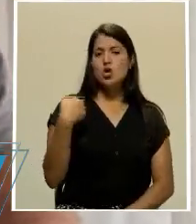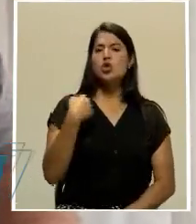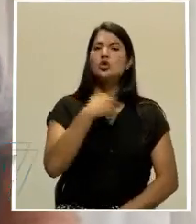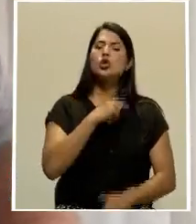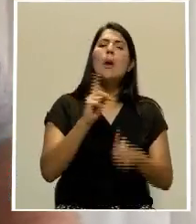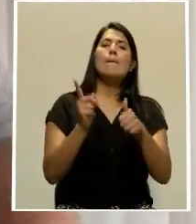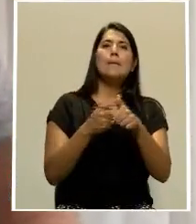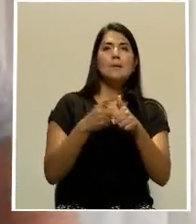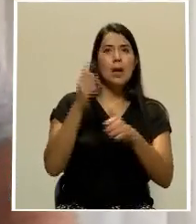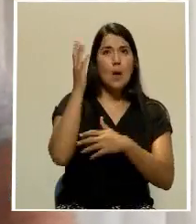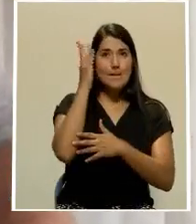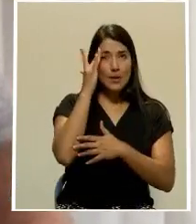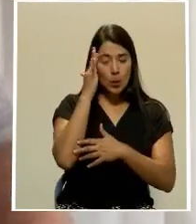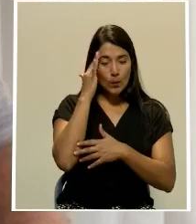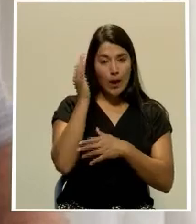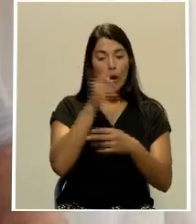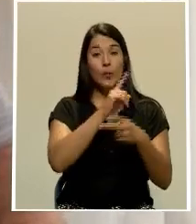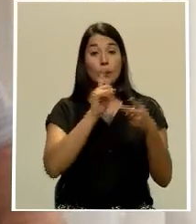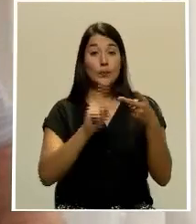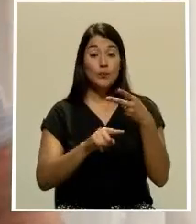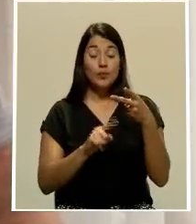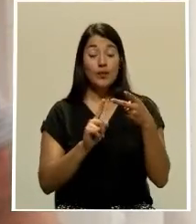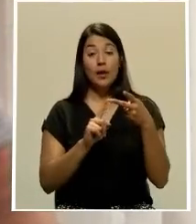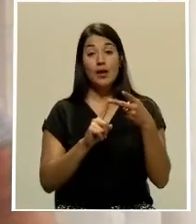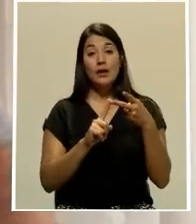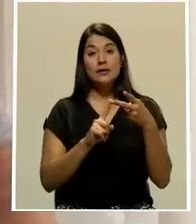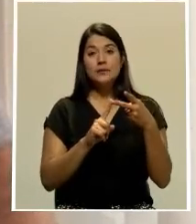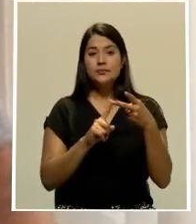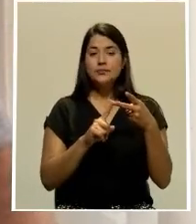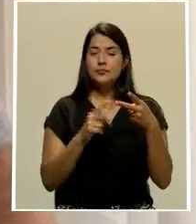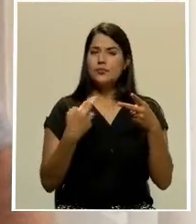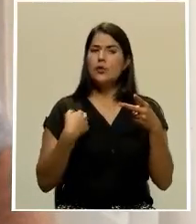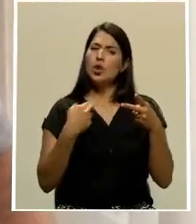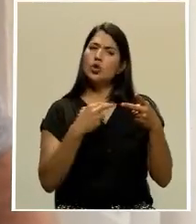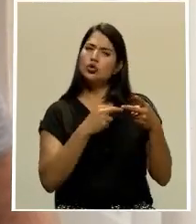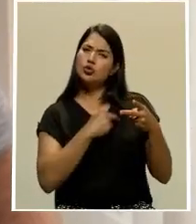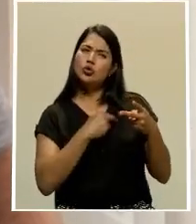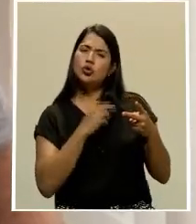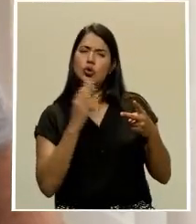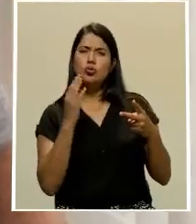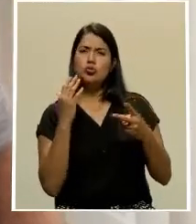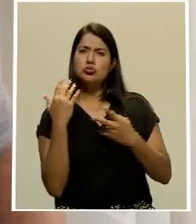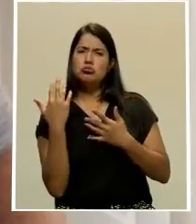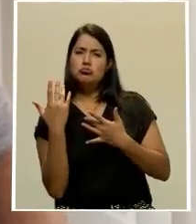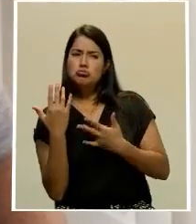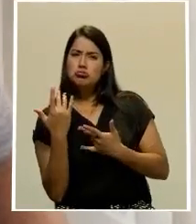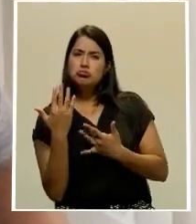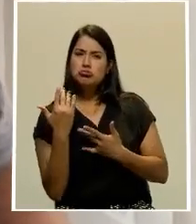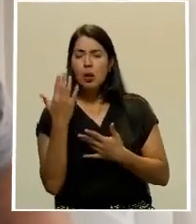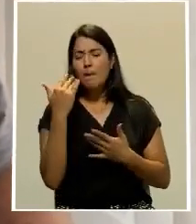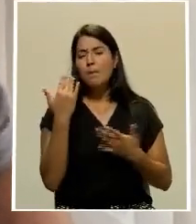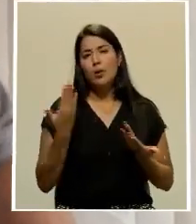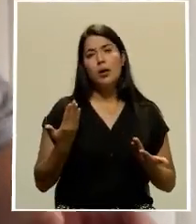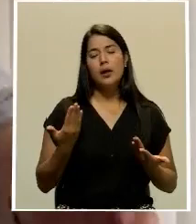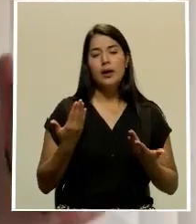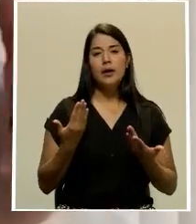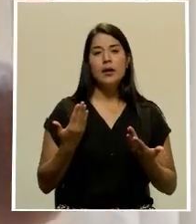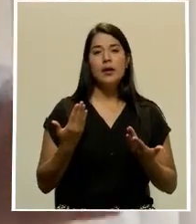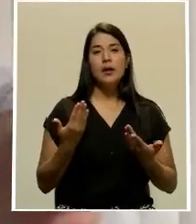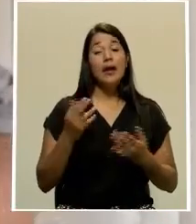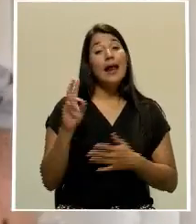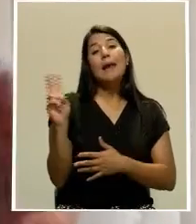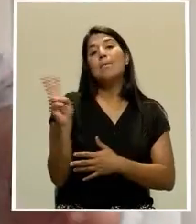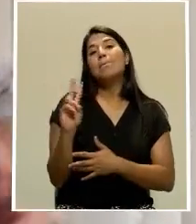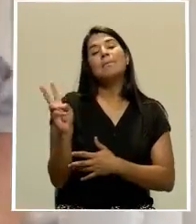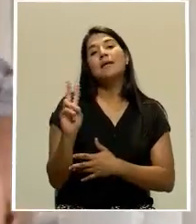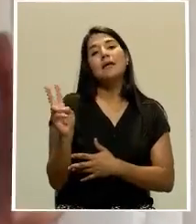preocupación, la hemos recibido algo que estábamos esperando porque definitivamente el